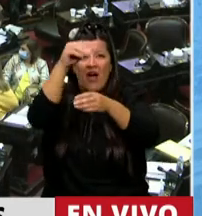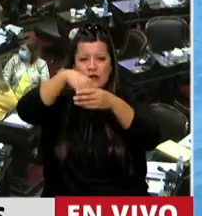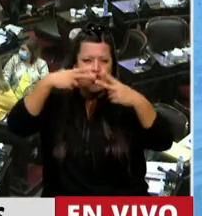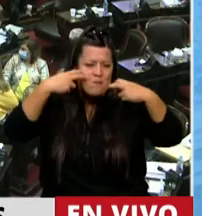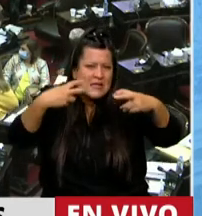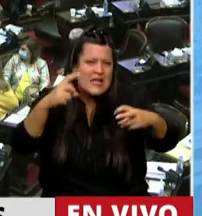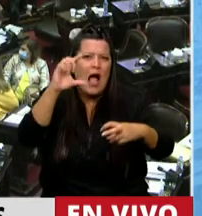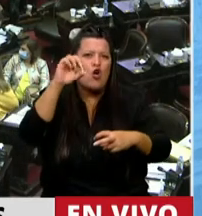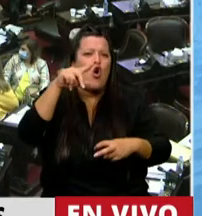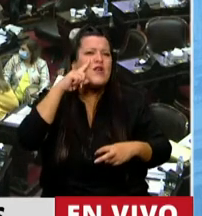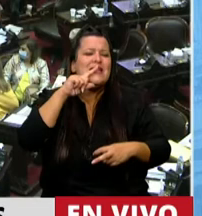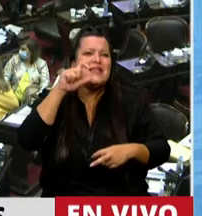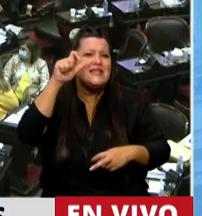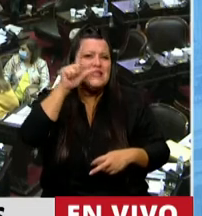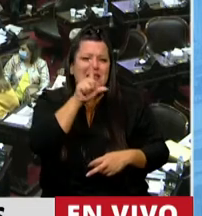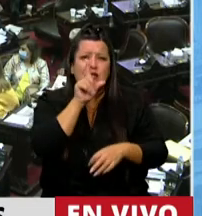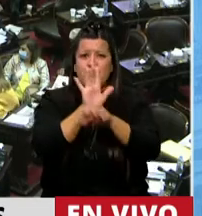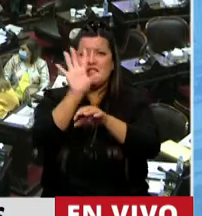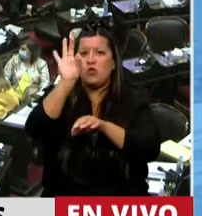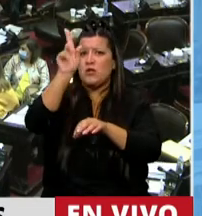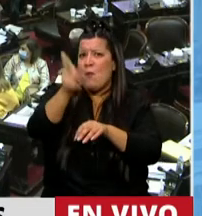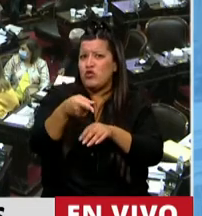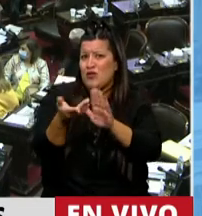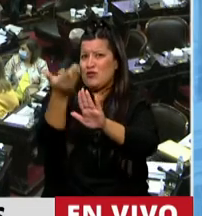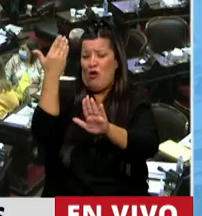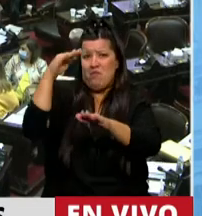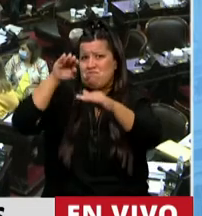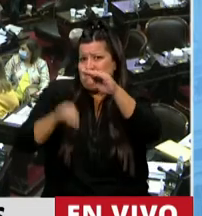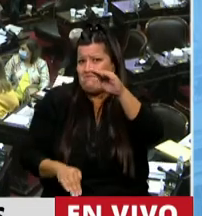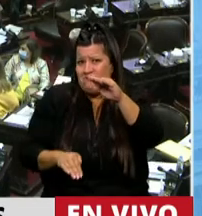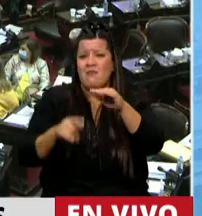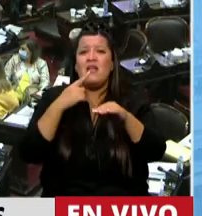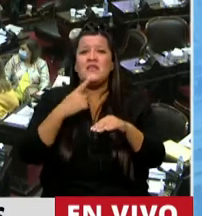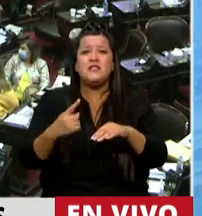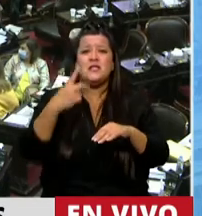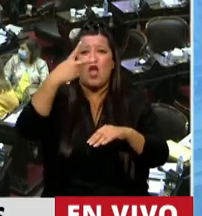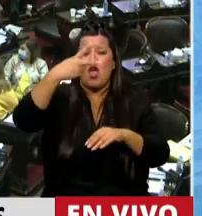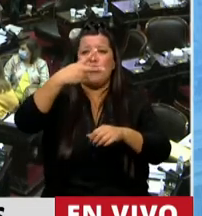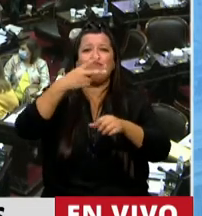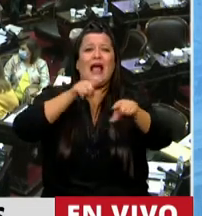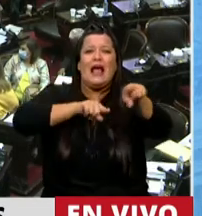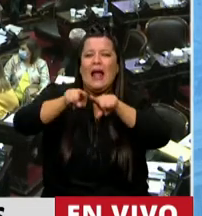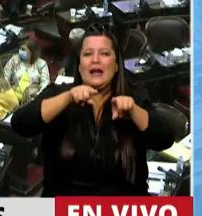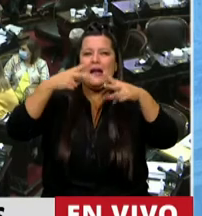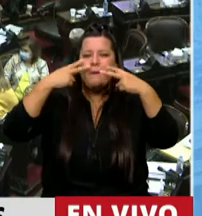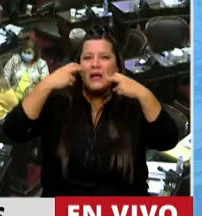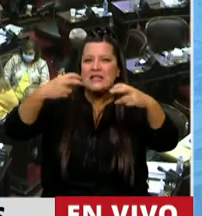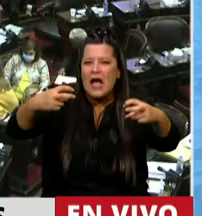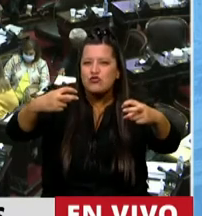CONICET cayeron un 50% en los últimos 5 años. Y da que los 12 escalafones iniciales de la carrera de investigación,